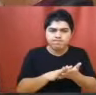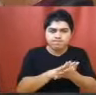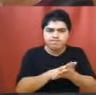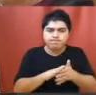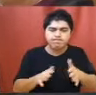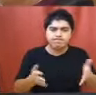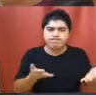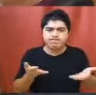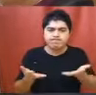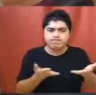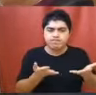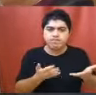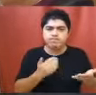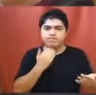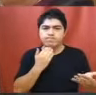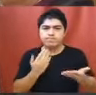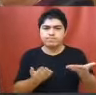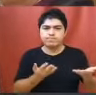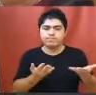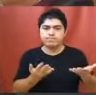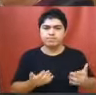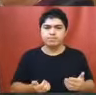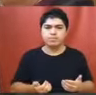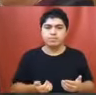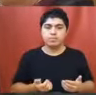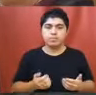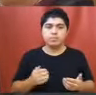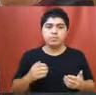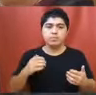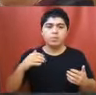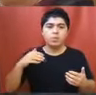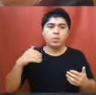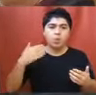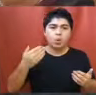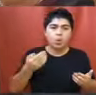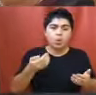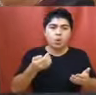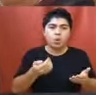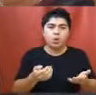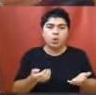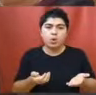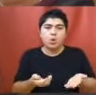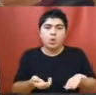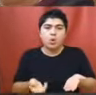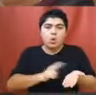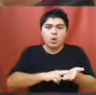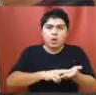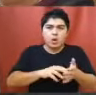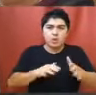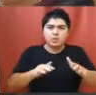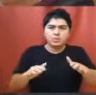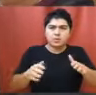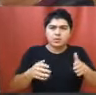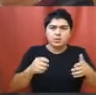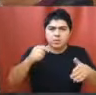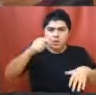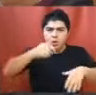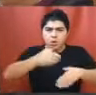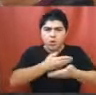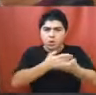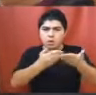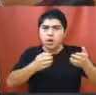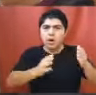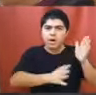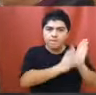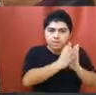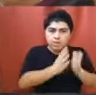haber resurgido tiempos muy violentos como los que vivimos en los